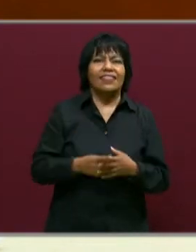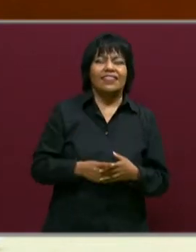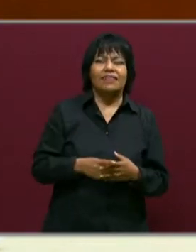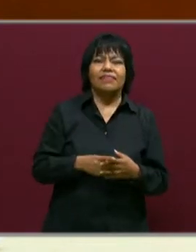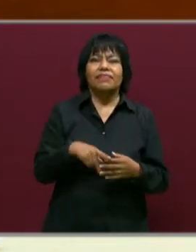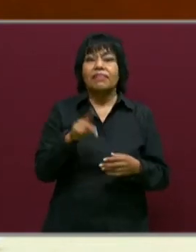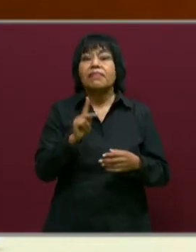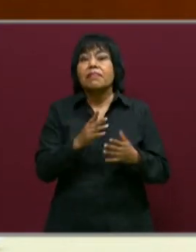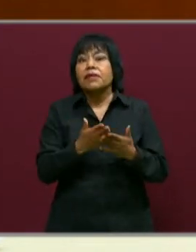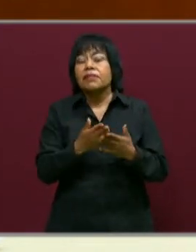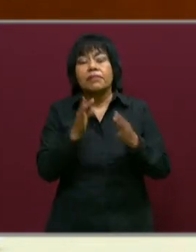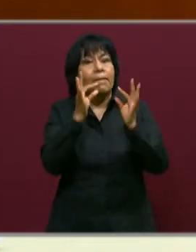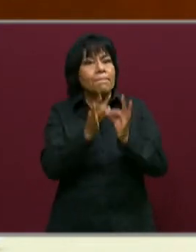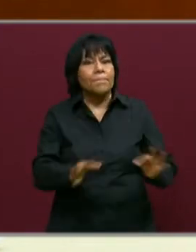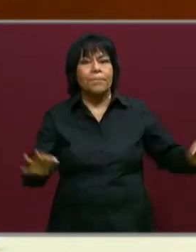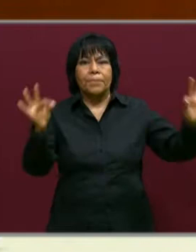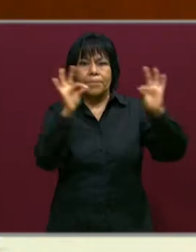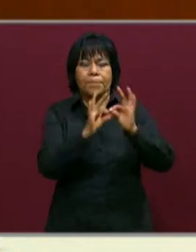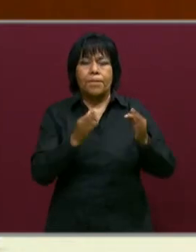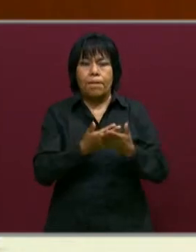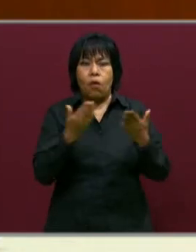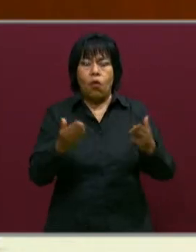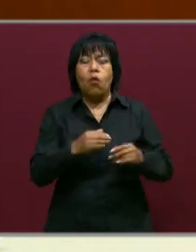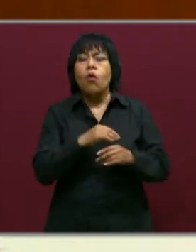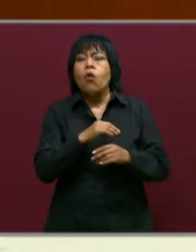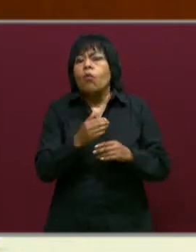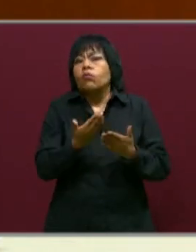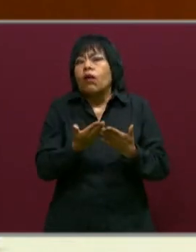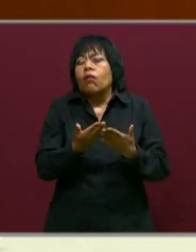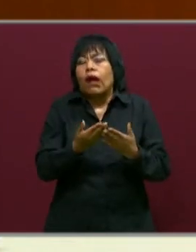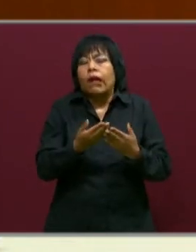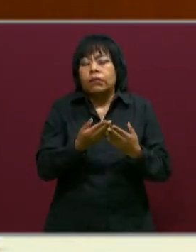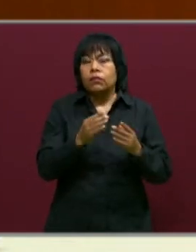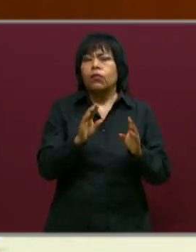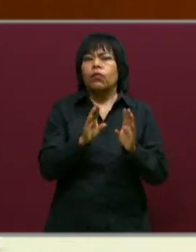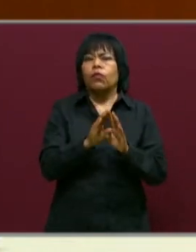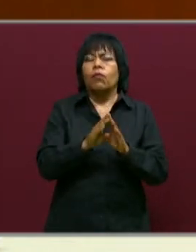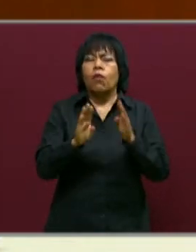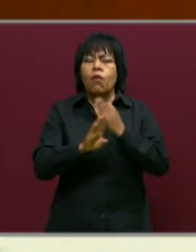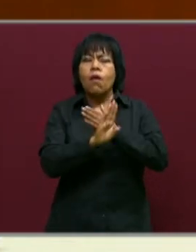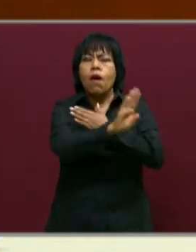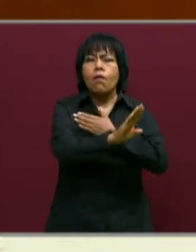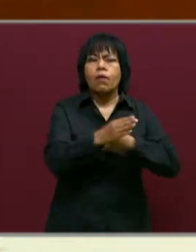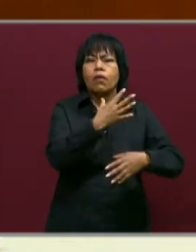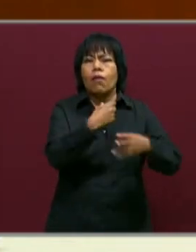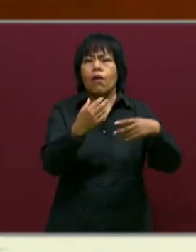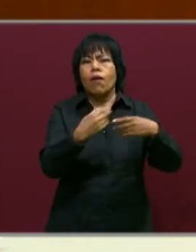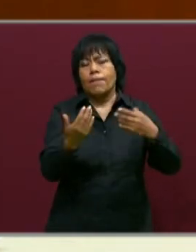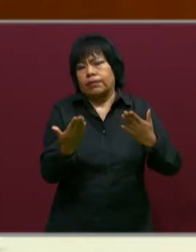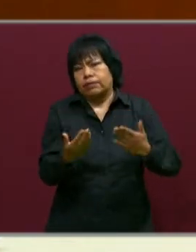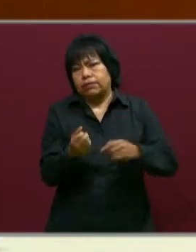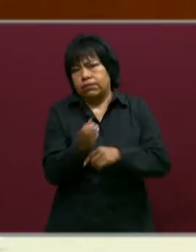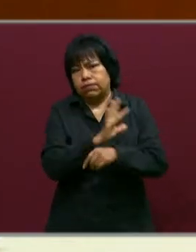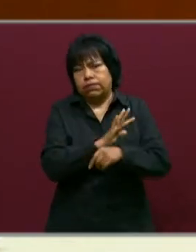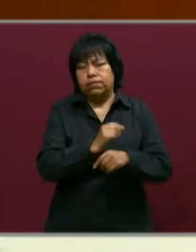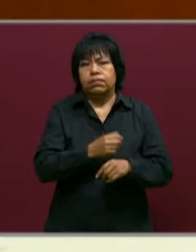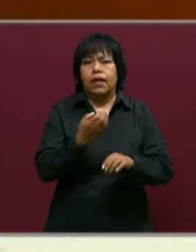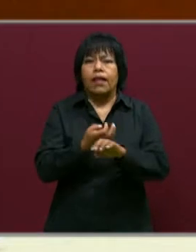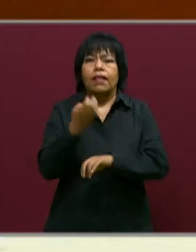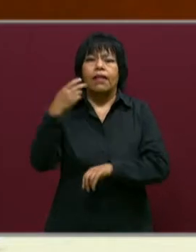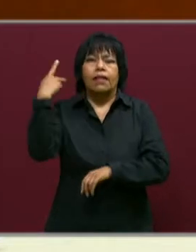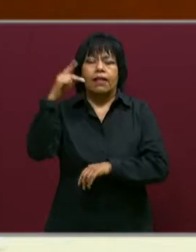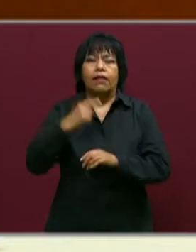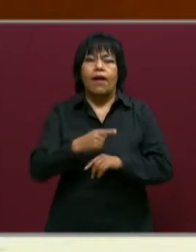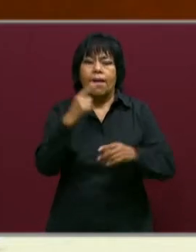muy sencillas, pero a la vez muy importantes, que pueden hacer la gran diferencia para evitar más contagios en nuestro estado. La